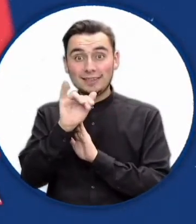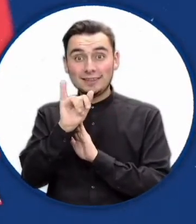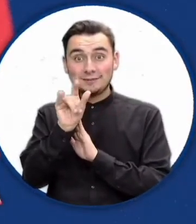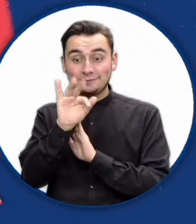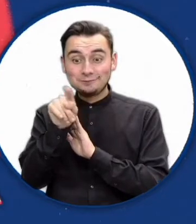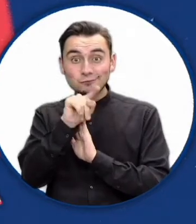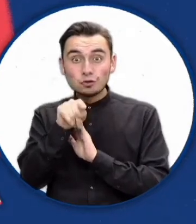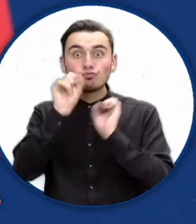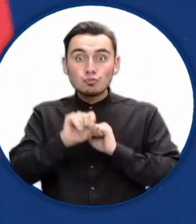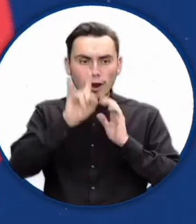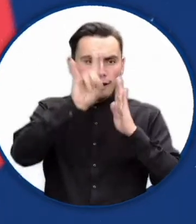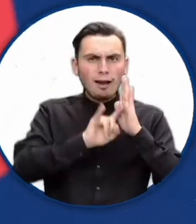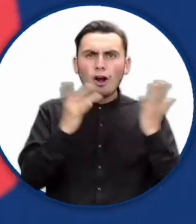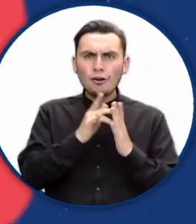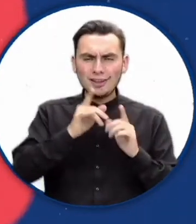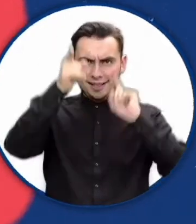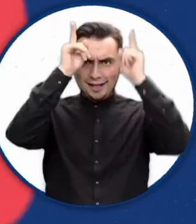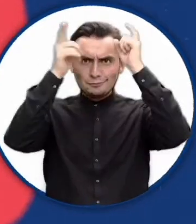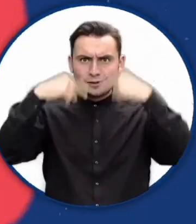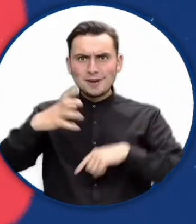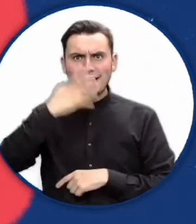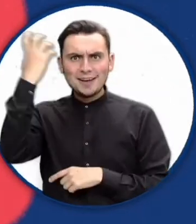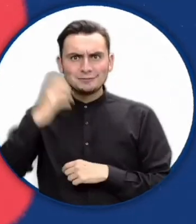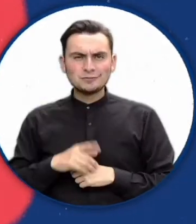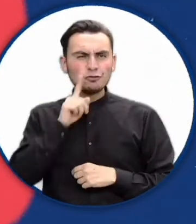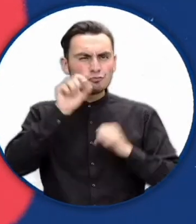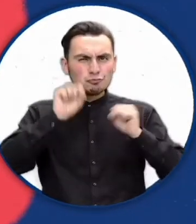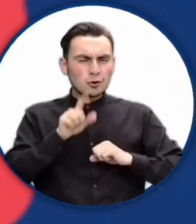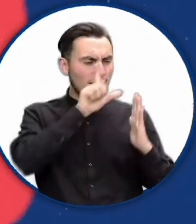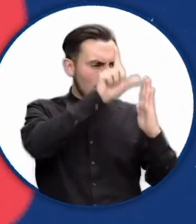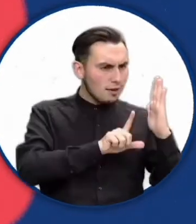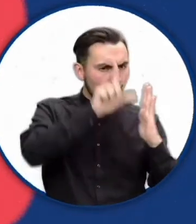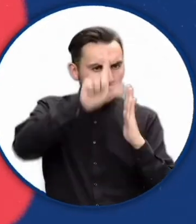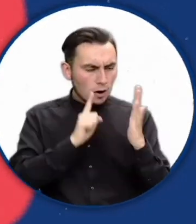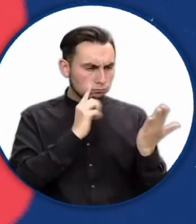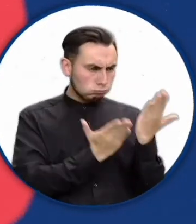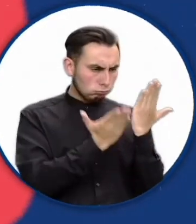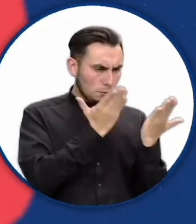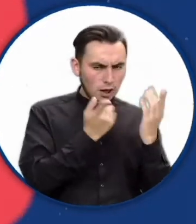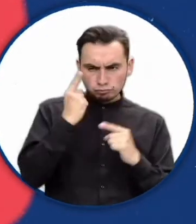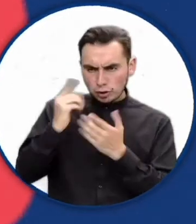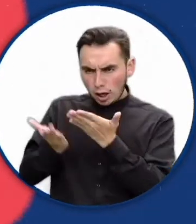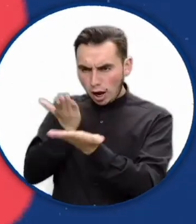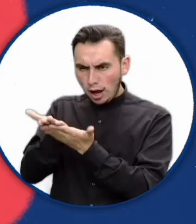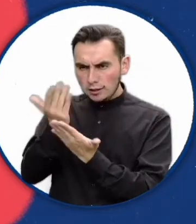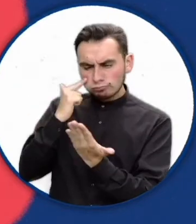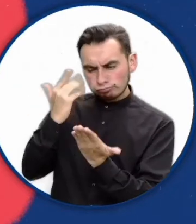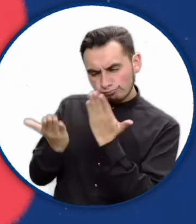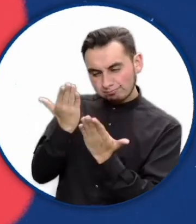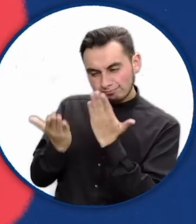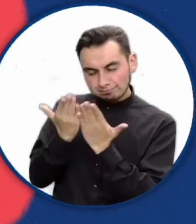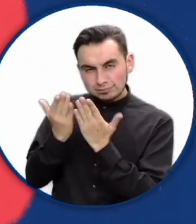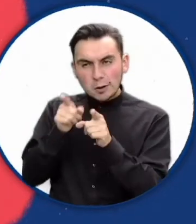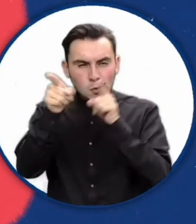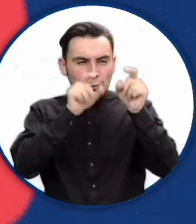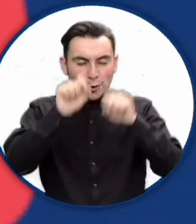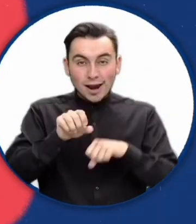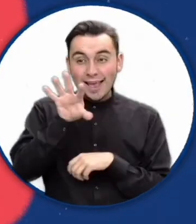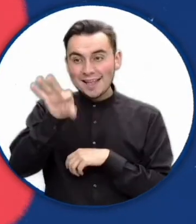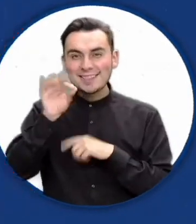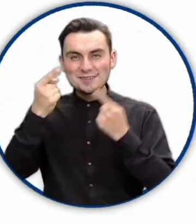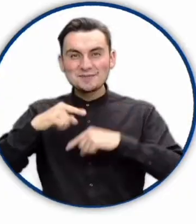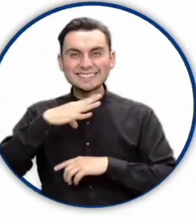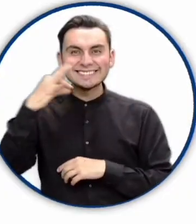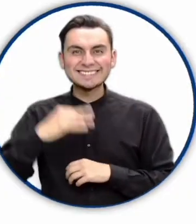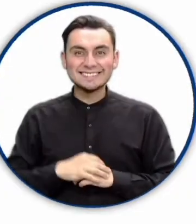InfoCandidatos disponible en App Store y Play Store, en la que podrás comparar las listas y las propuestas de cada uno de los jóvenes para